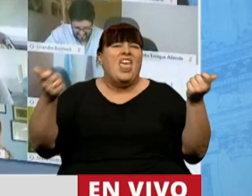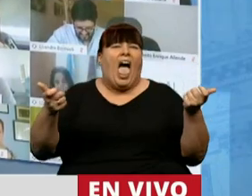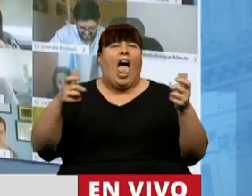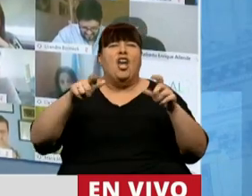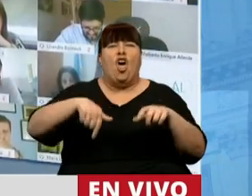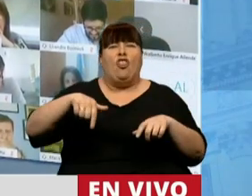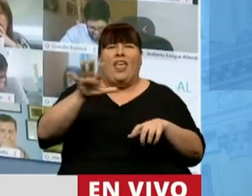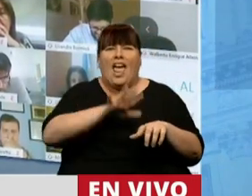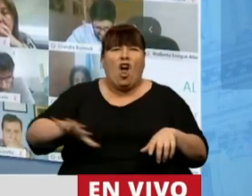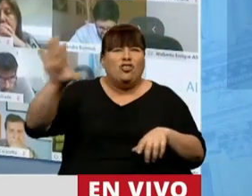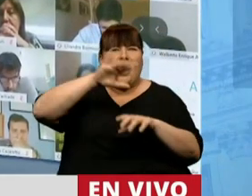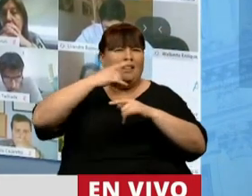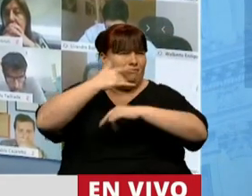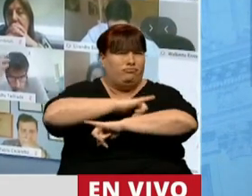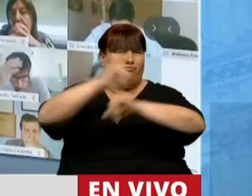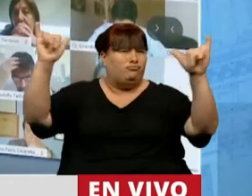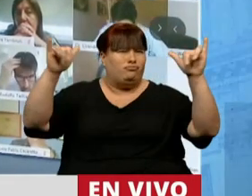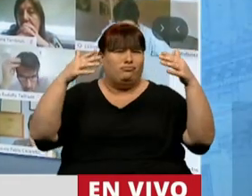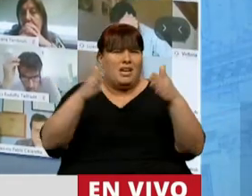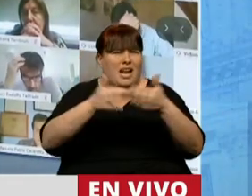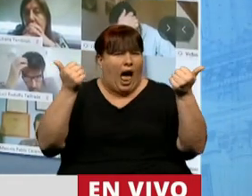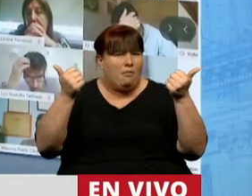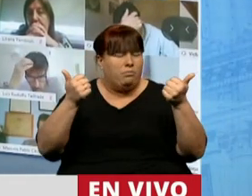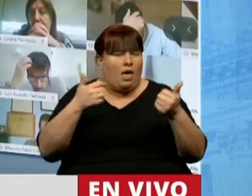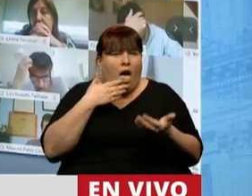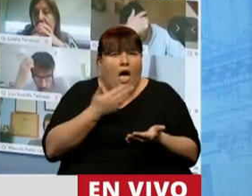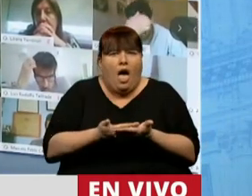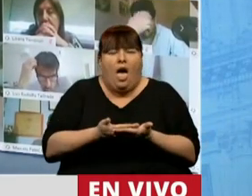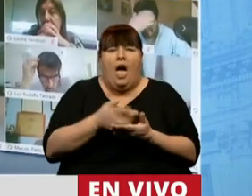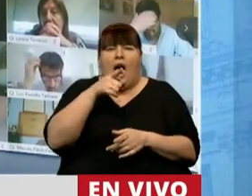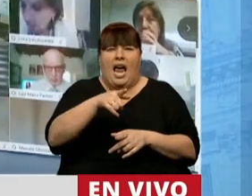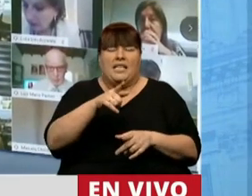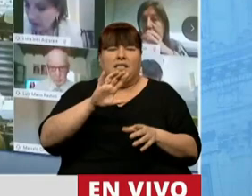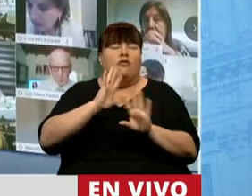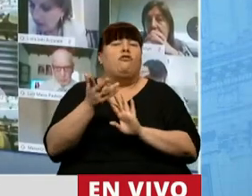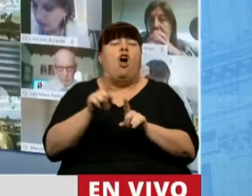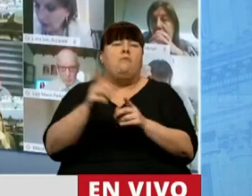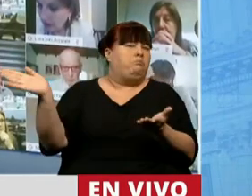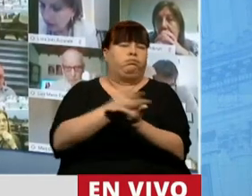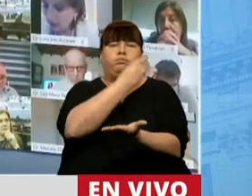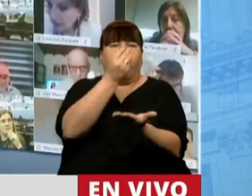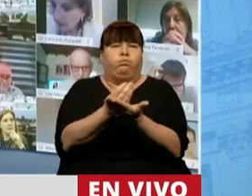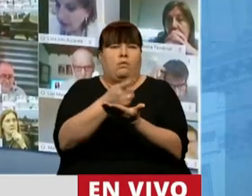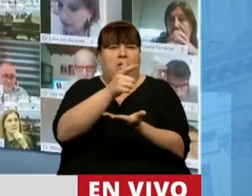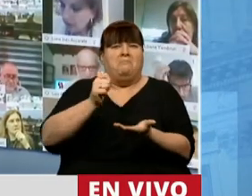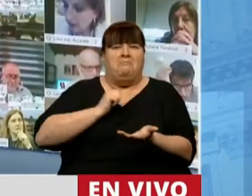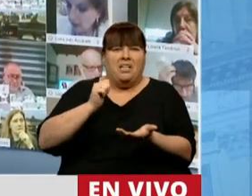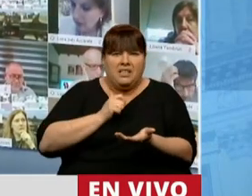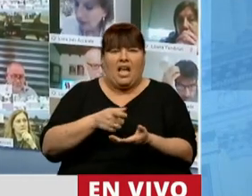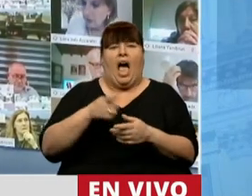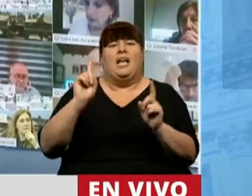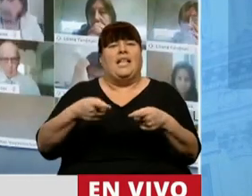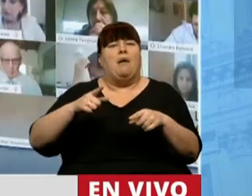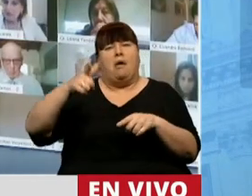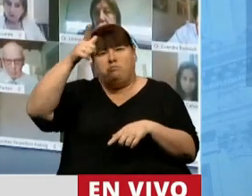diarios de todo nuestro continente y del mundo que se vio asombrado por este manotazo de las Fuerzas Armadas y